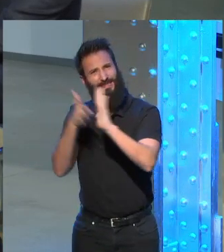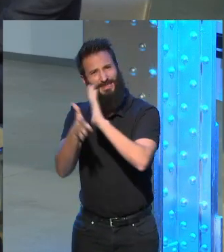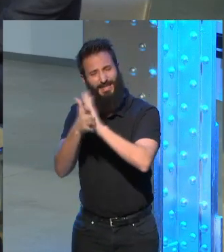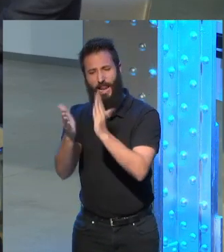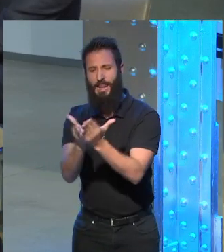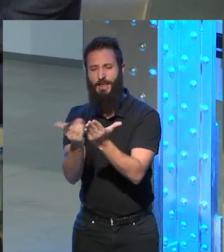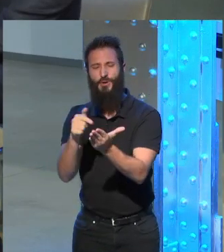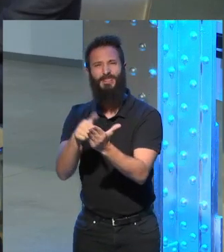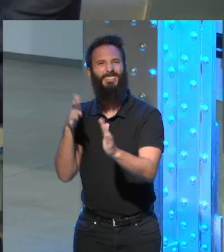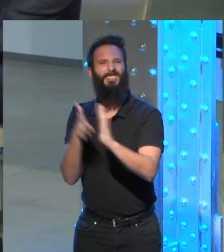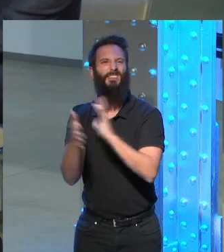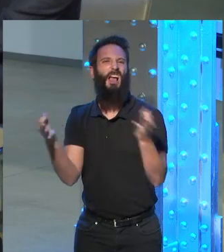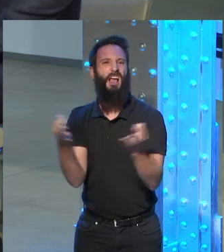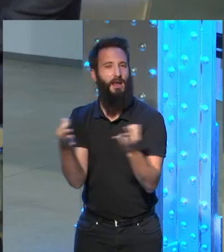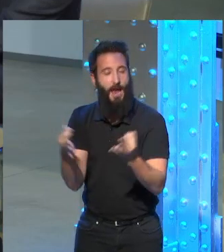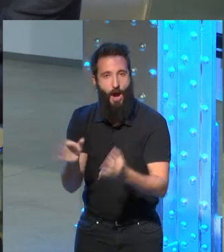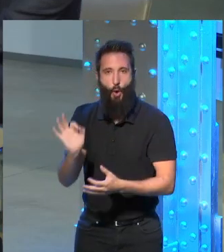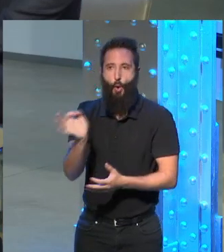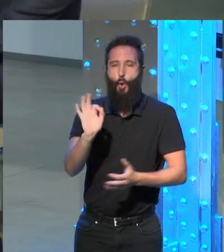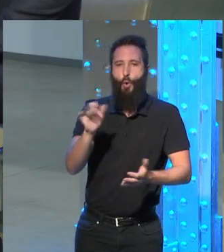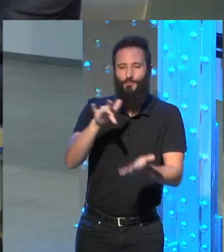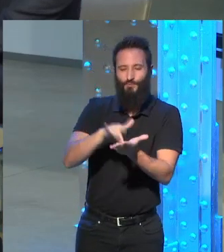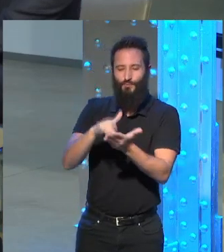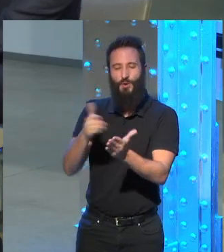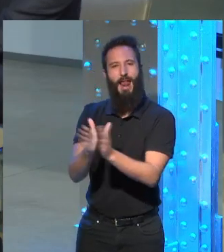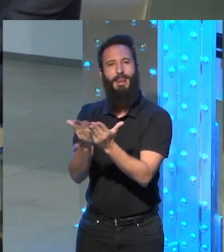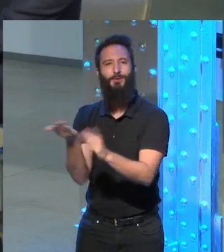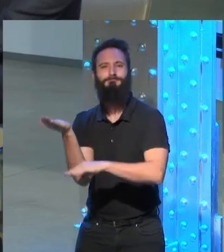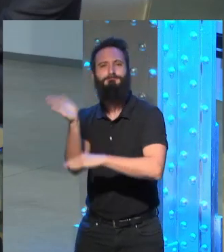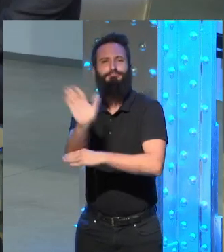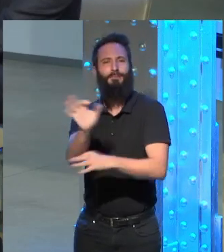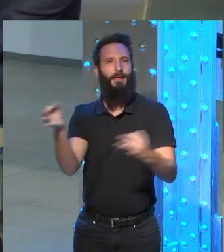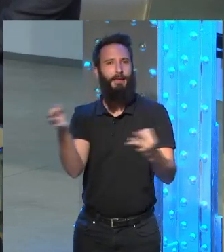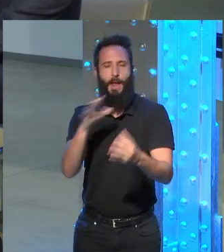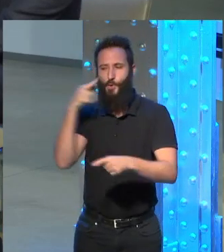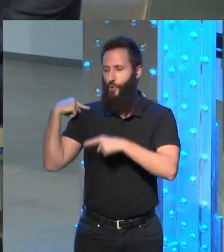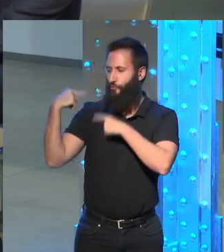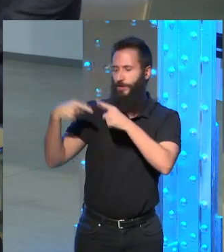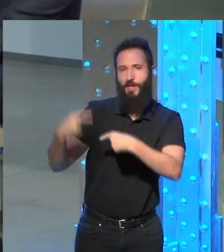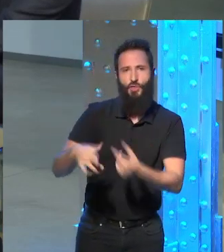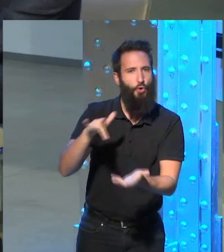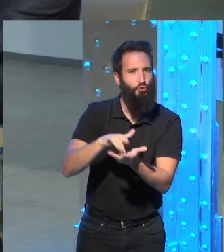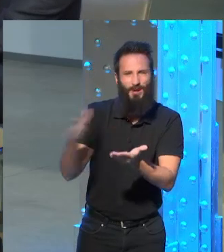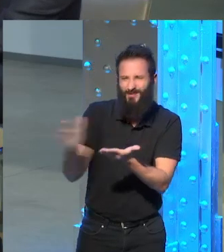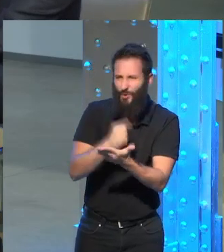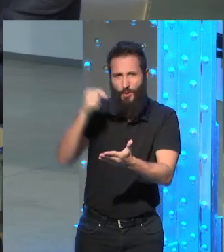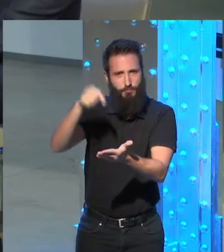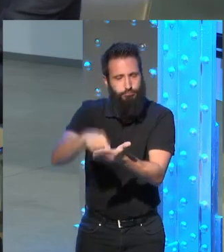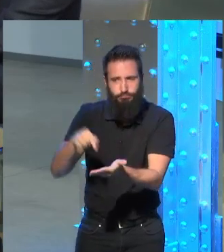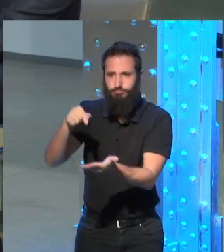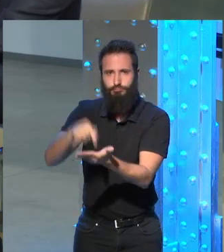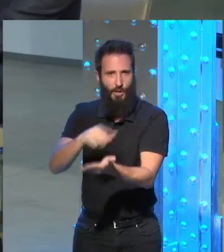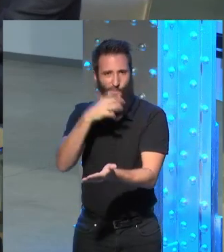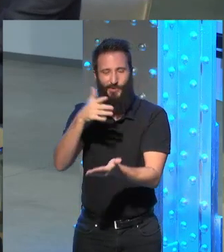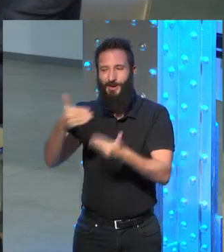significa, qué cosa representa dentro de una cierta tradición en la que se inscribe, cuáles